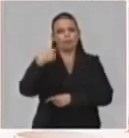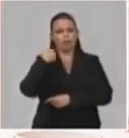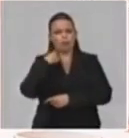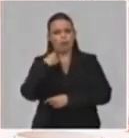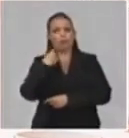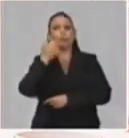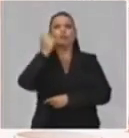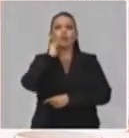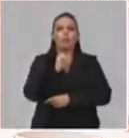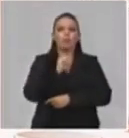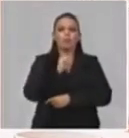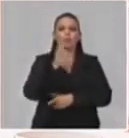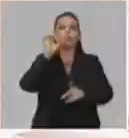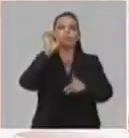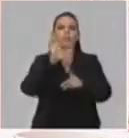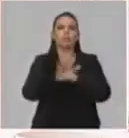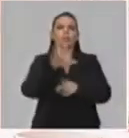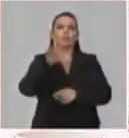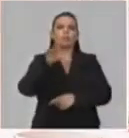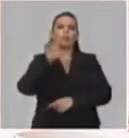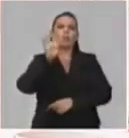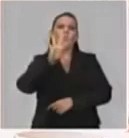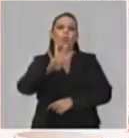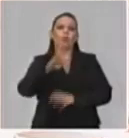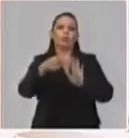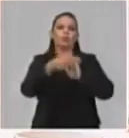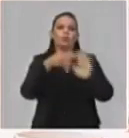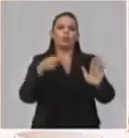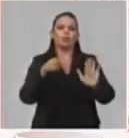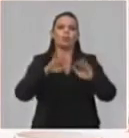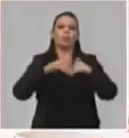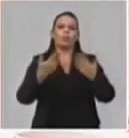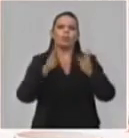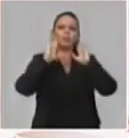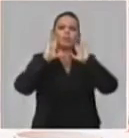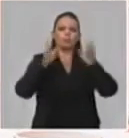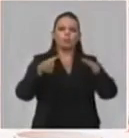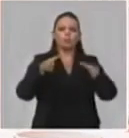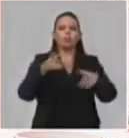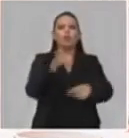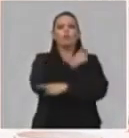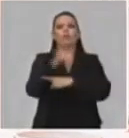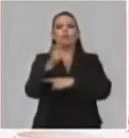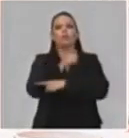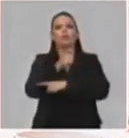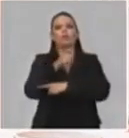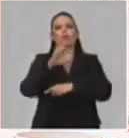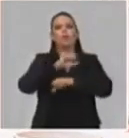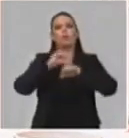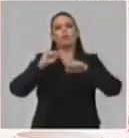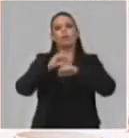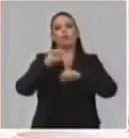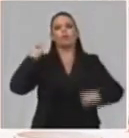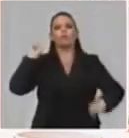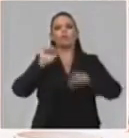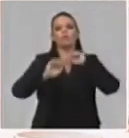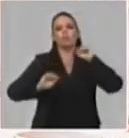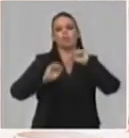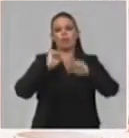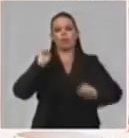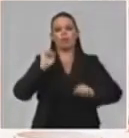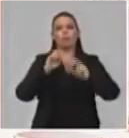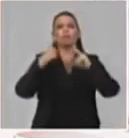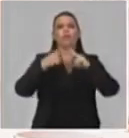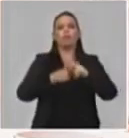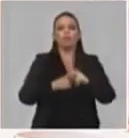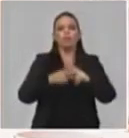fueron incluidas cuatro asignaturas para los que se forman como profesores de educación física, el caso de las EPEF, y para los estudiantes de